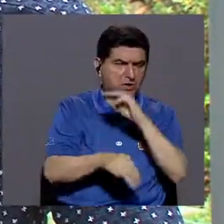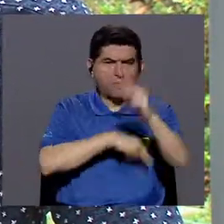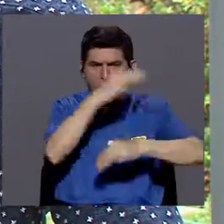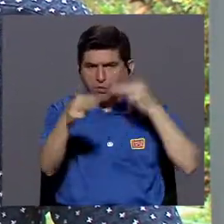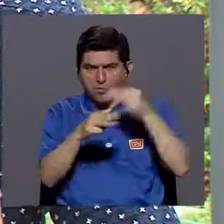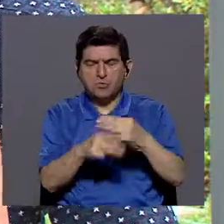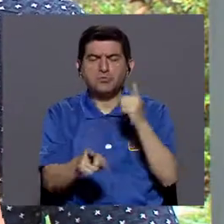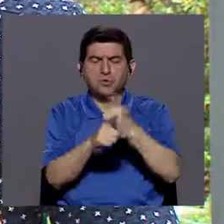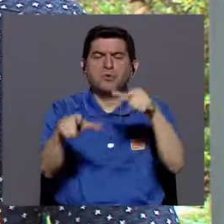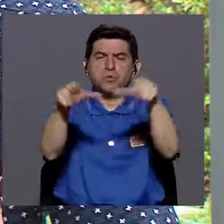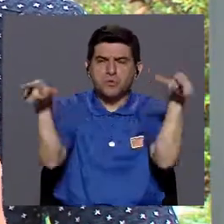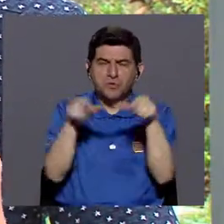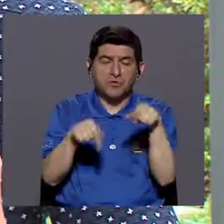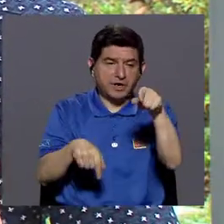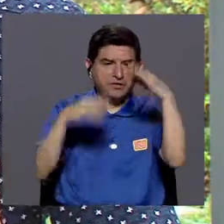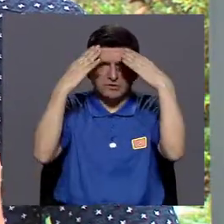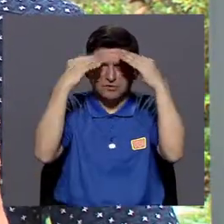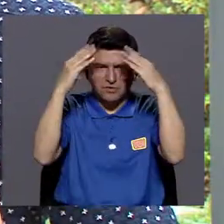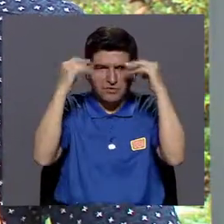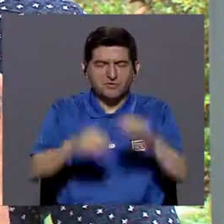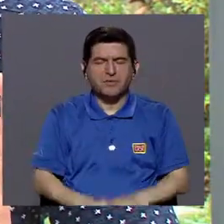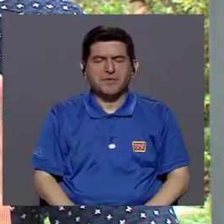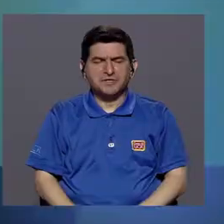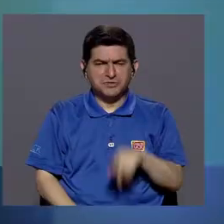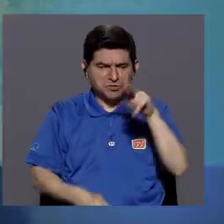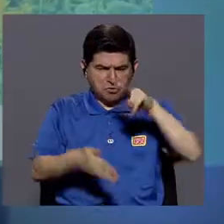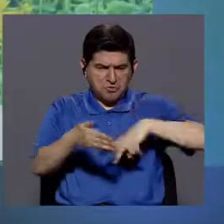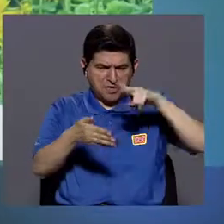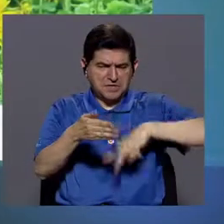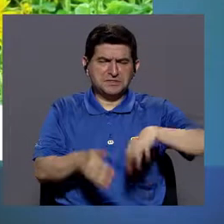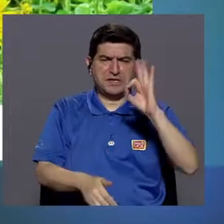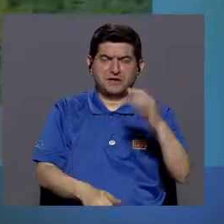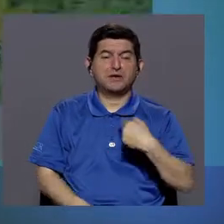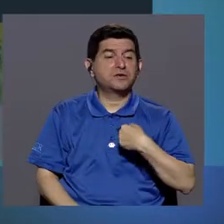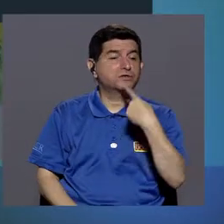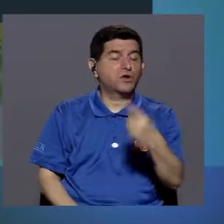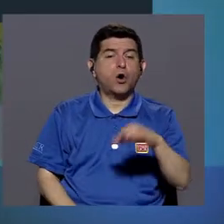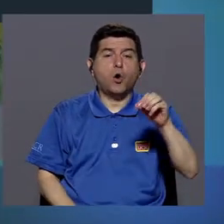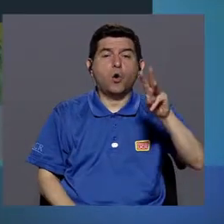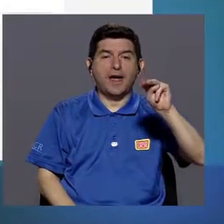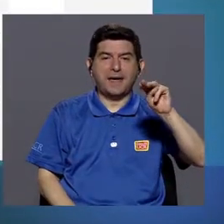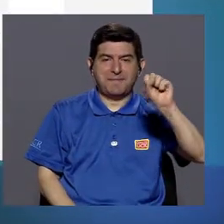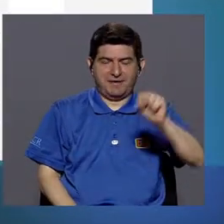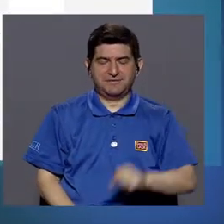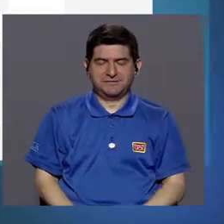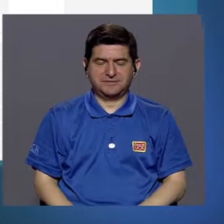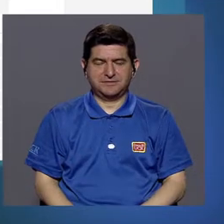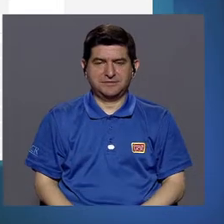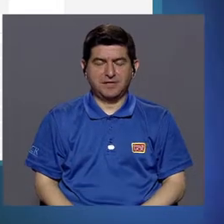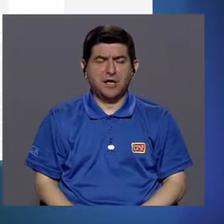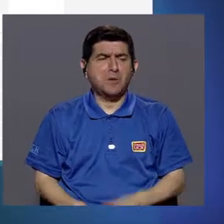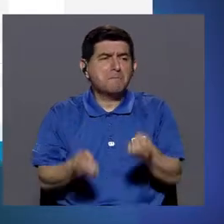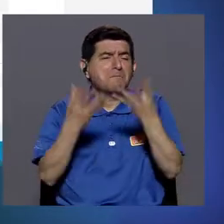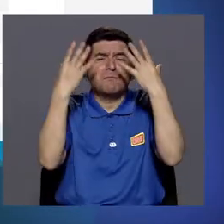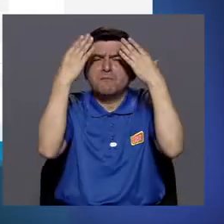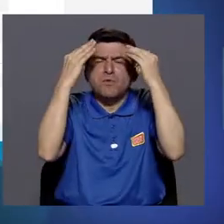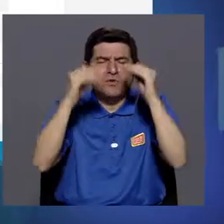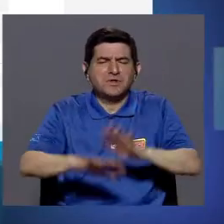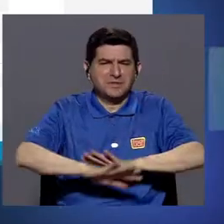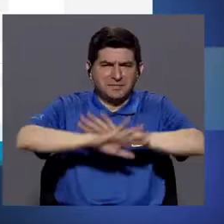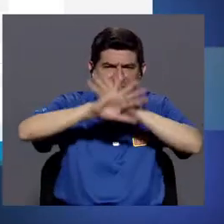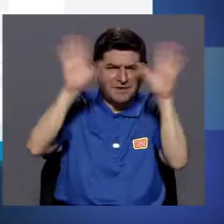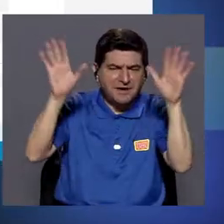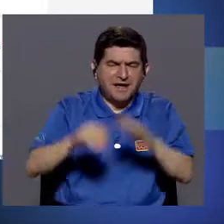muy adecuadas porque ellos tienen información totalmente inteligible, yo menciono mucho la OMS porque tiene información abundante, clara,